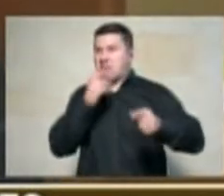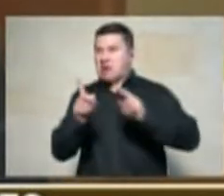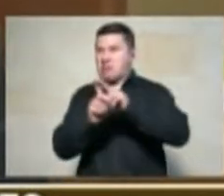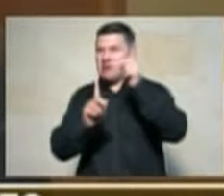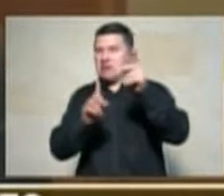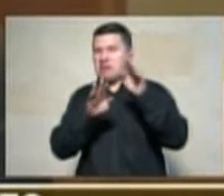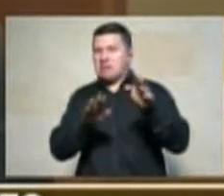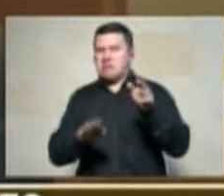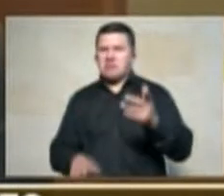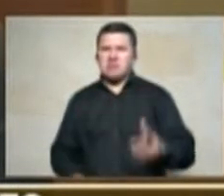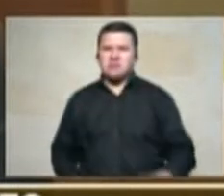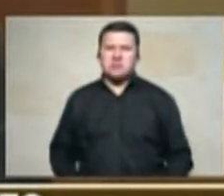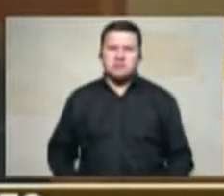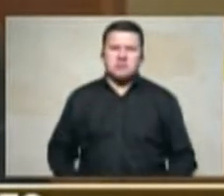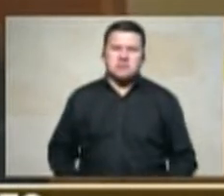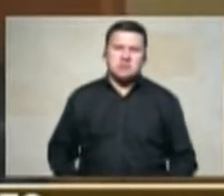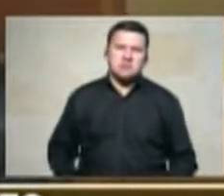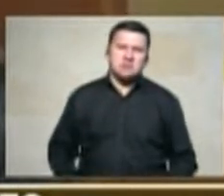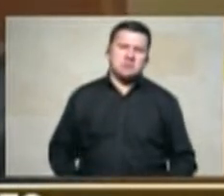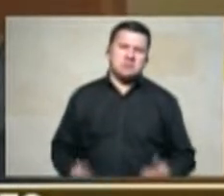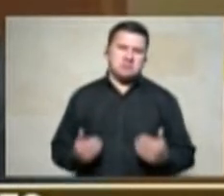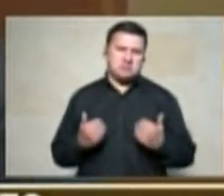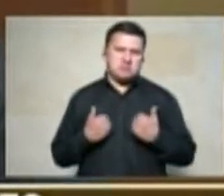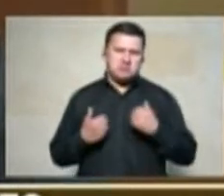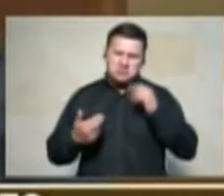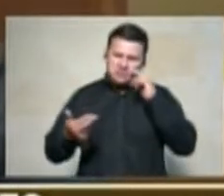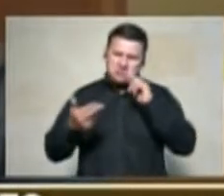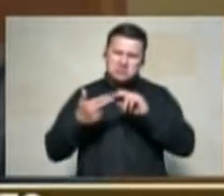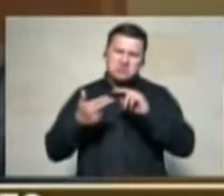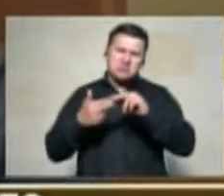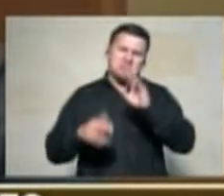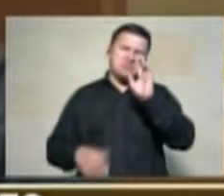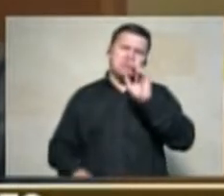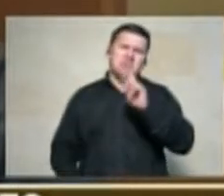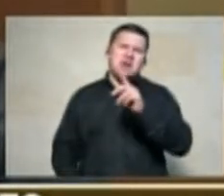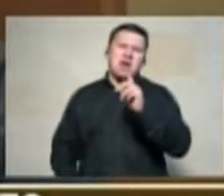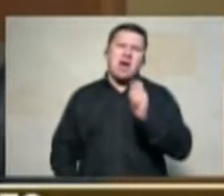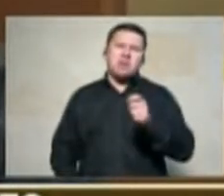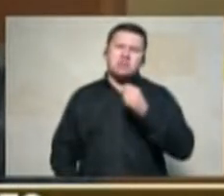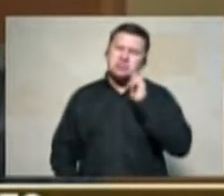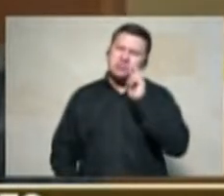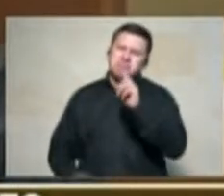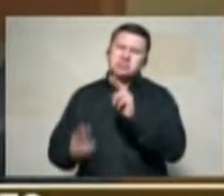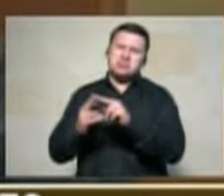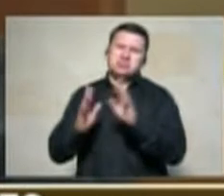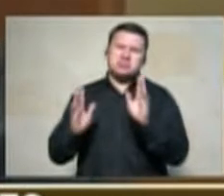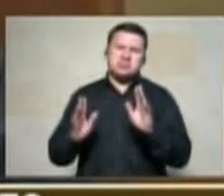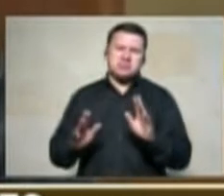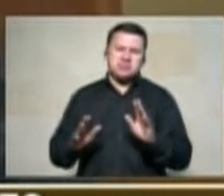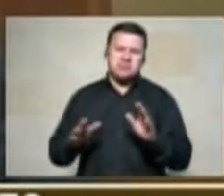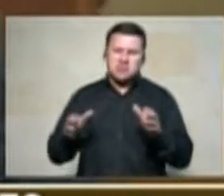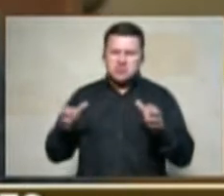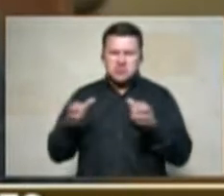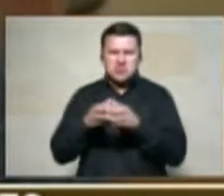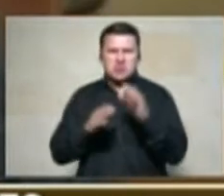personalmente conozco desde hace muchos años a la Comisión Colombiana de Juristas